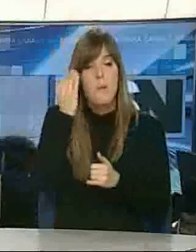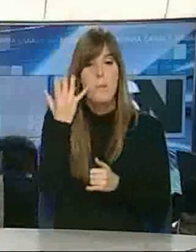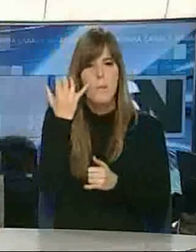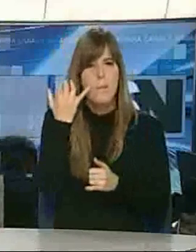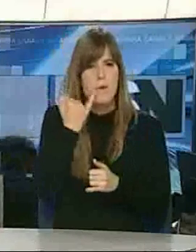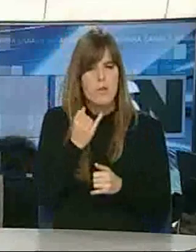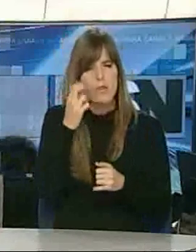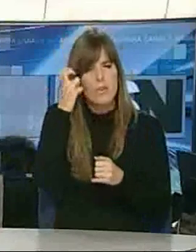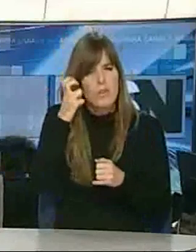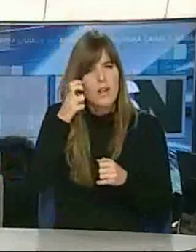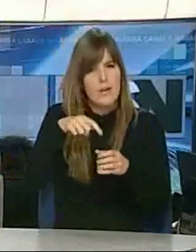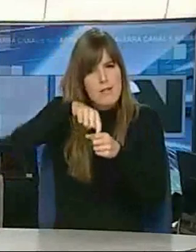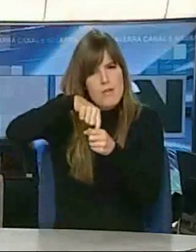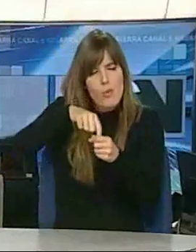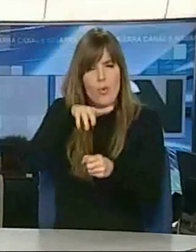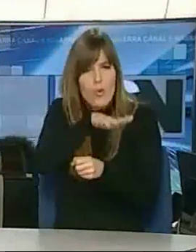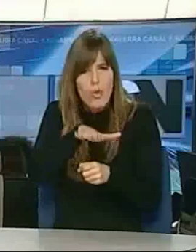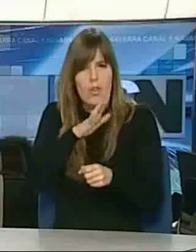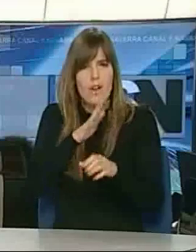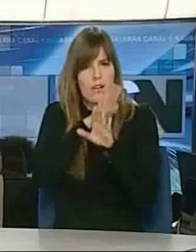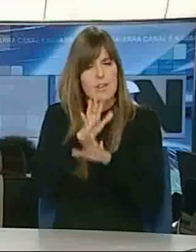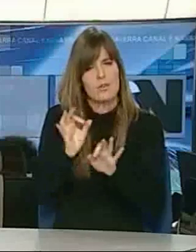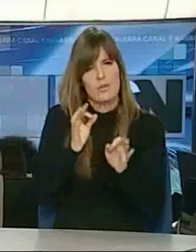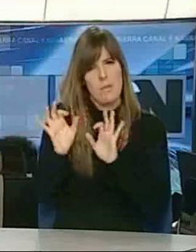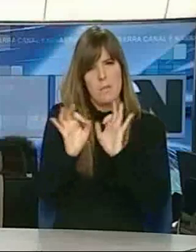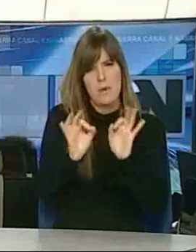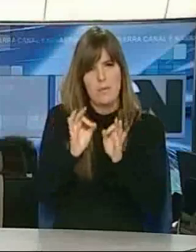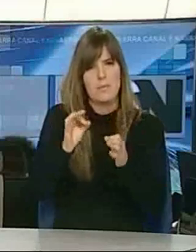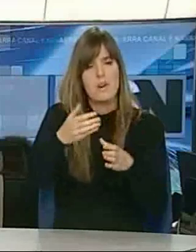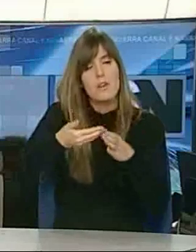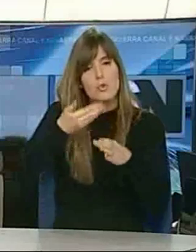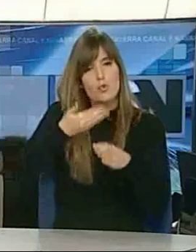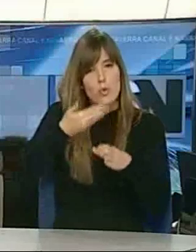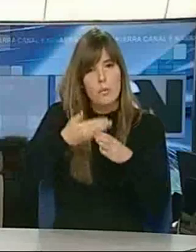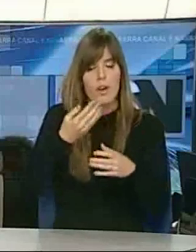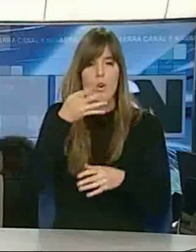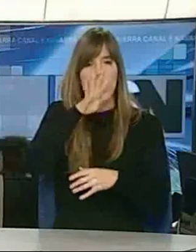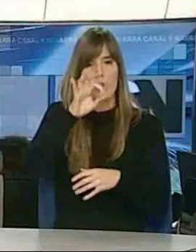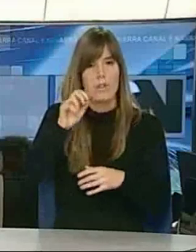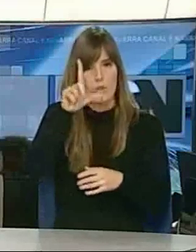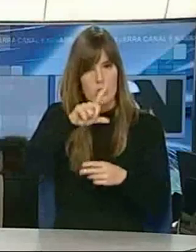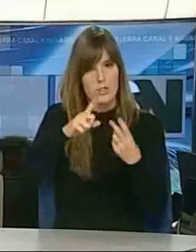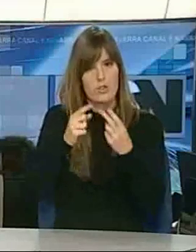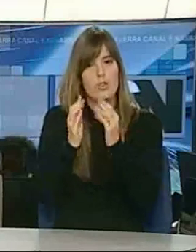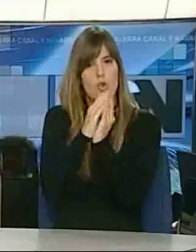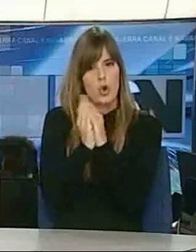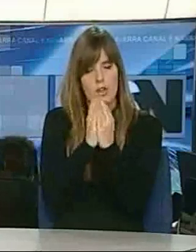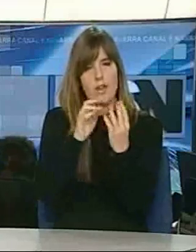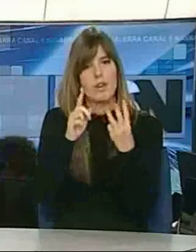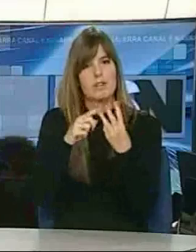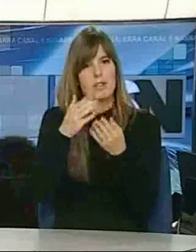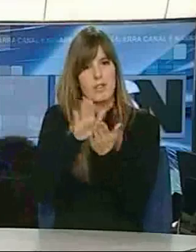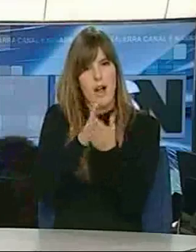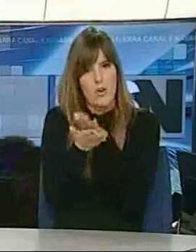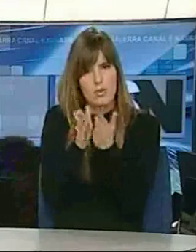buscar sitio y mientras la comitiva terminaba de preparar los más de 400 litros de caldo, las tortillas y talos, que han ido